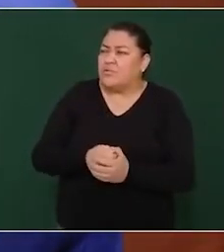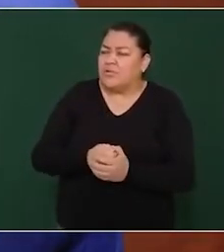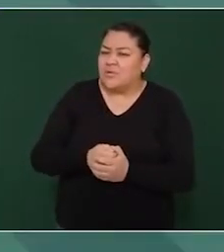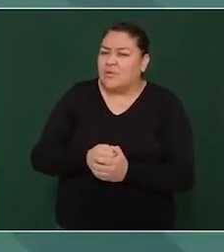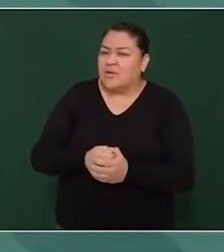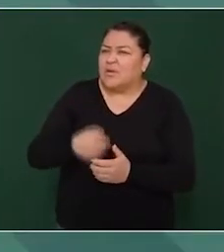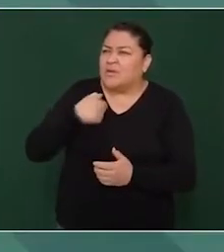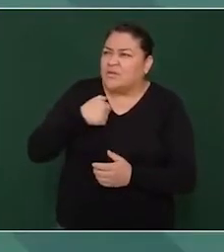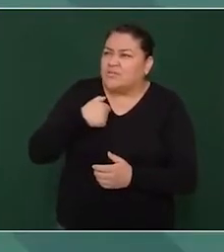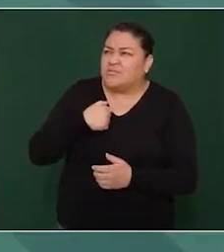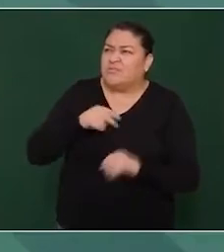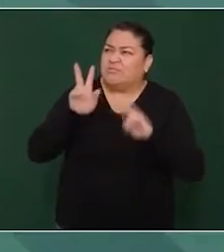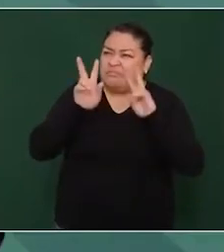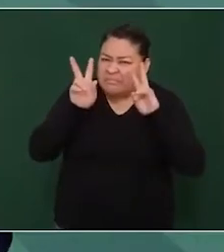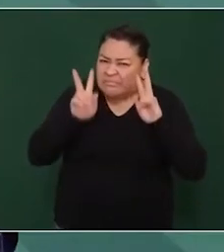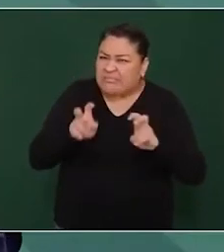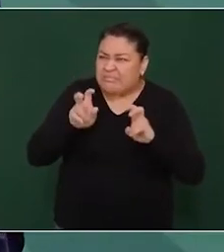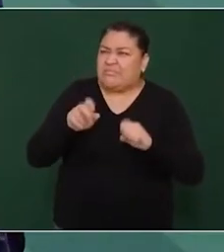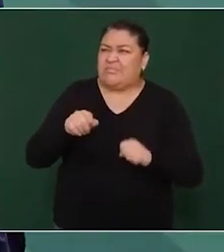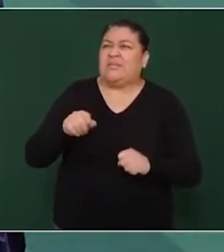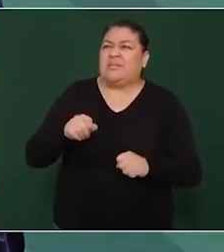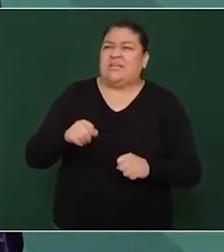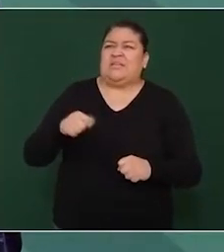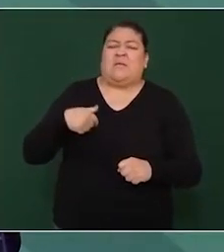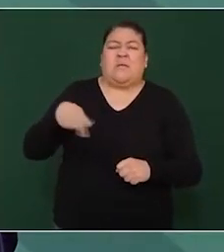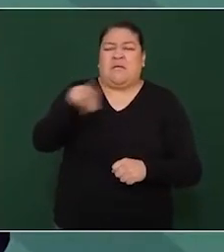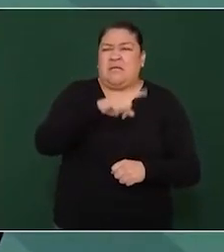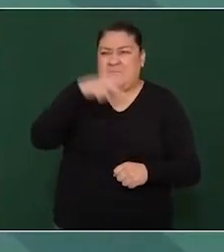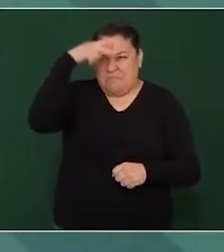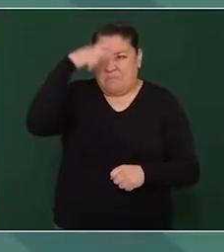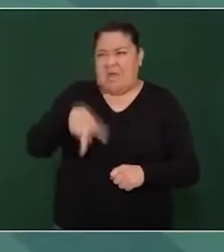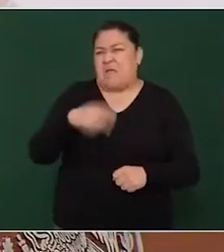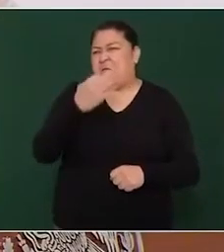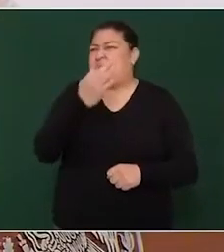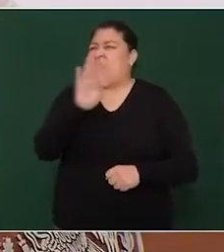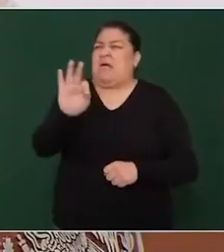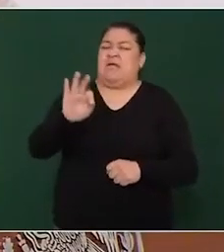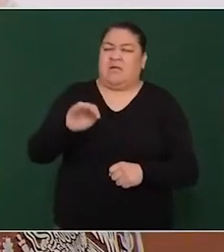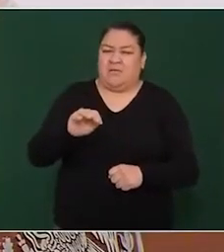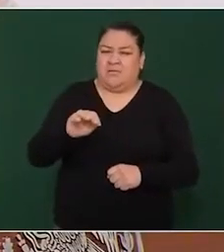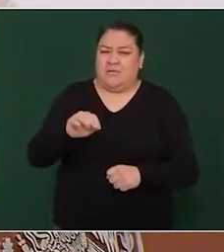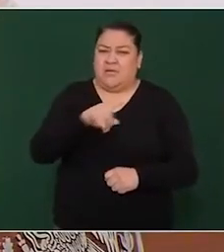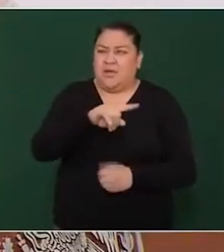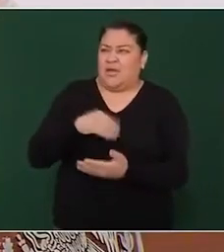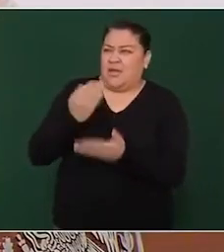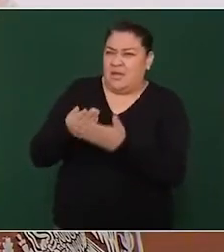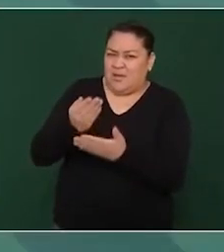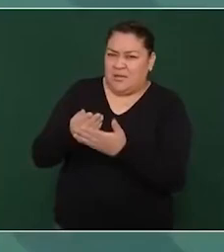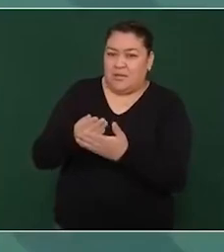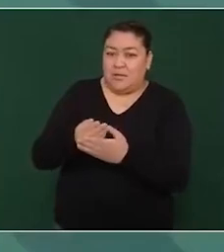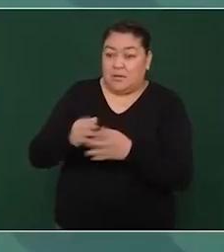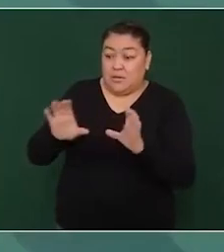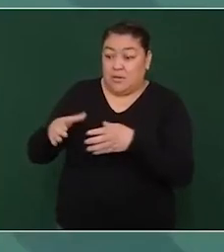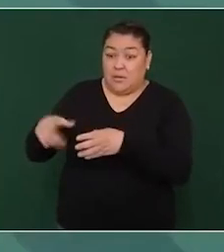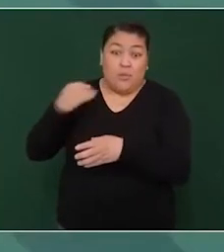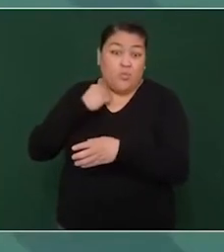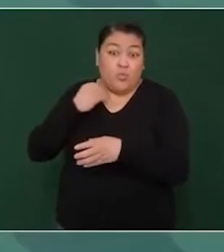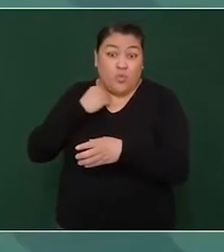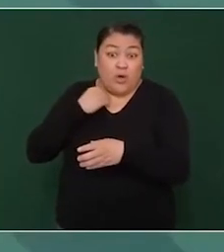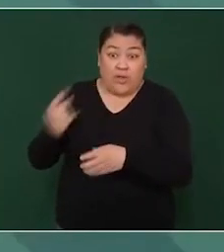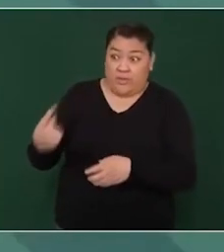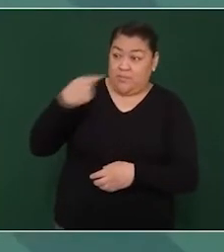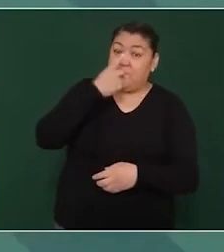hablaba yo de que eran traidores a la patria y ya la consejera jurídica me estaba